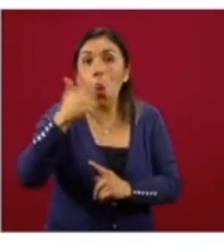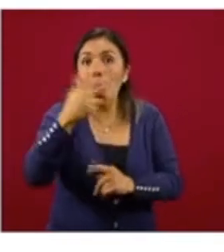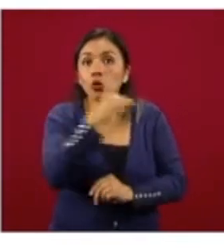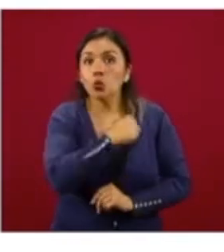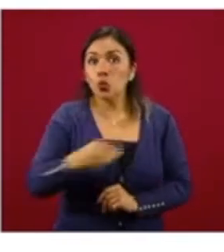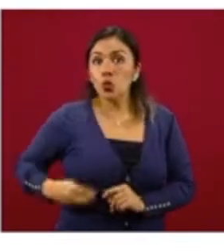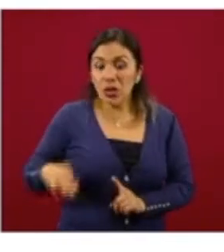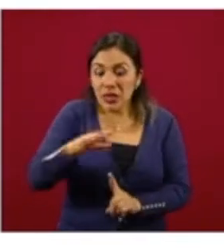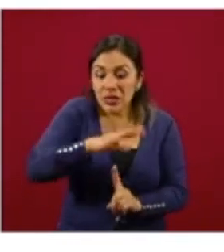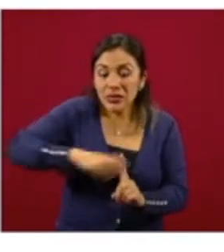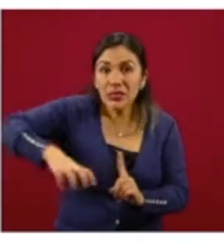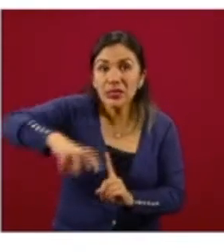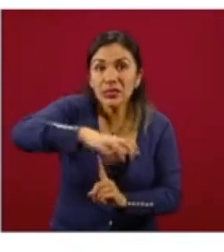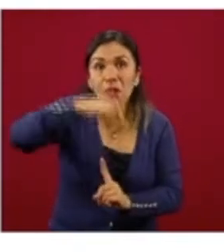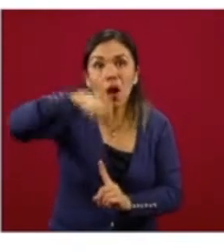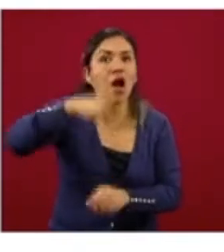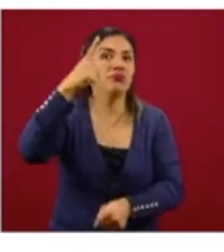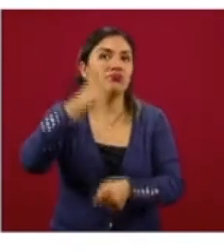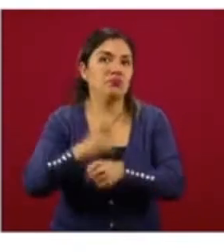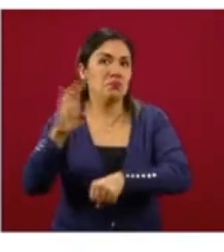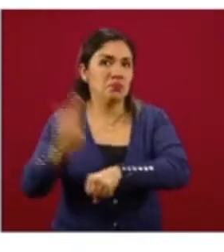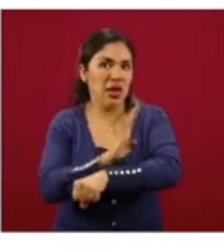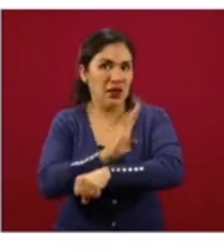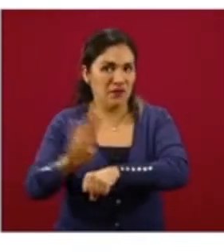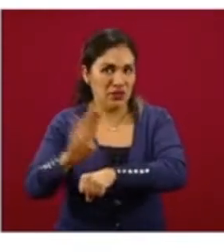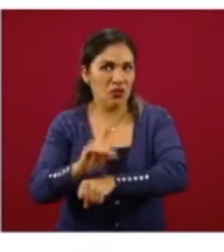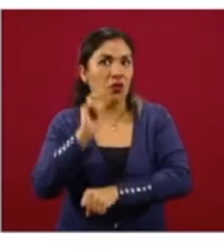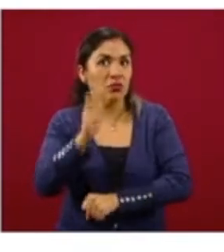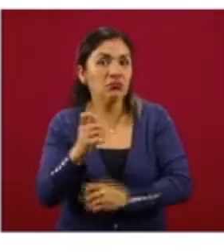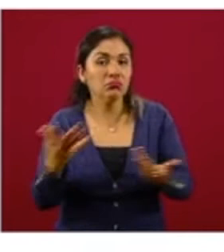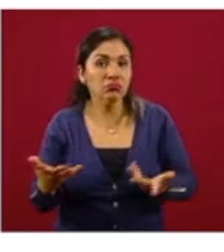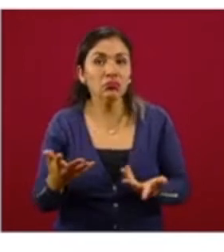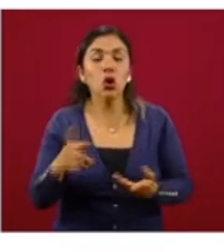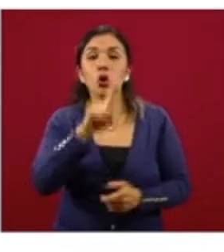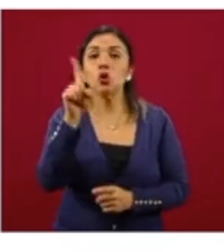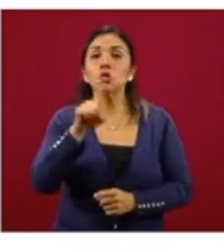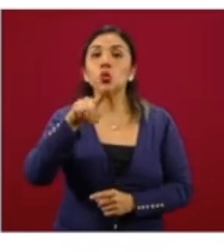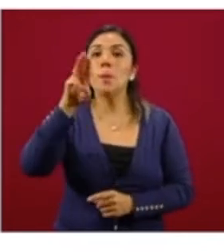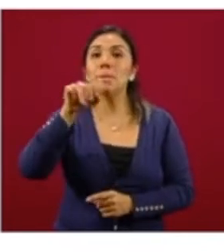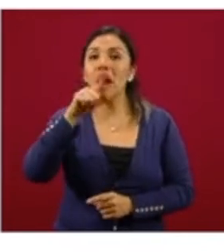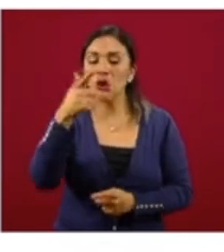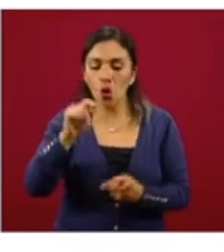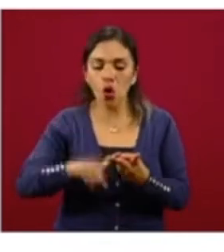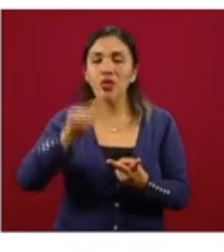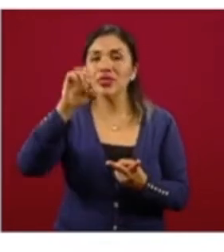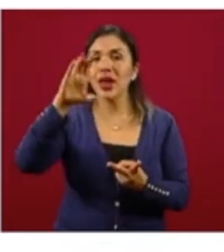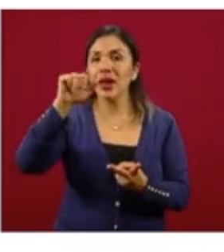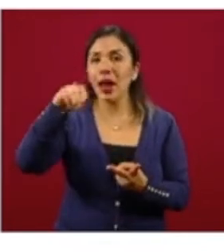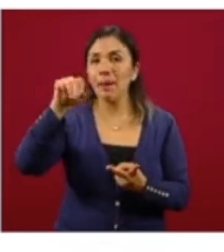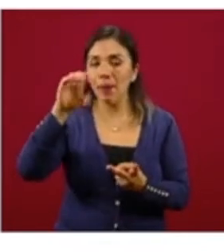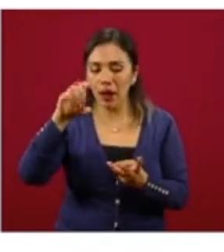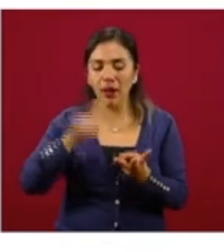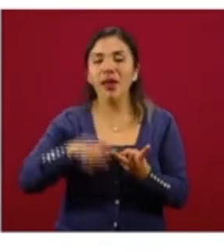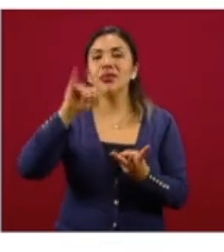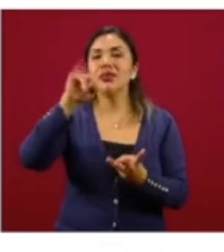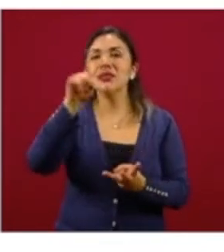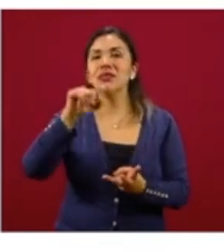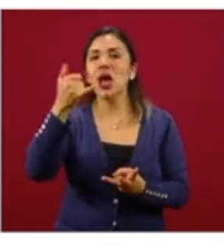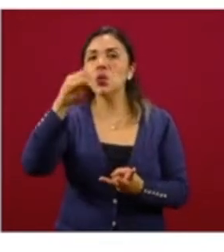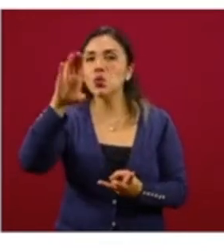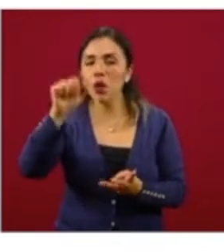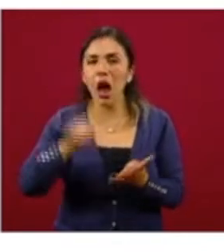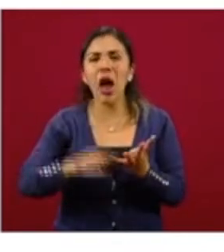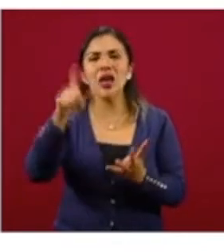municipios del entorno de Santa Lucía. Estamos hablando de Zumpango, de Tecámac, de Tizayuca, de